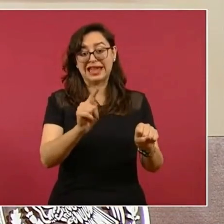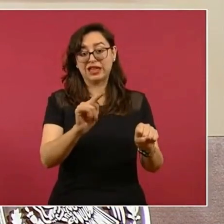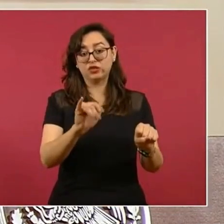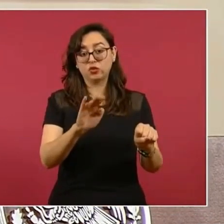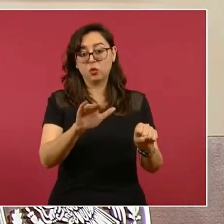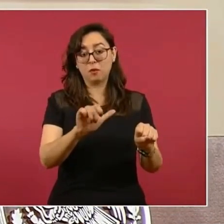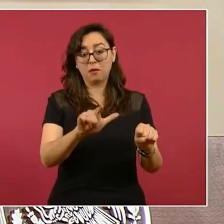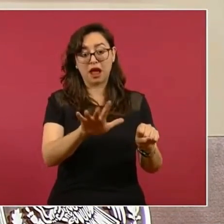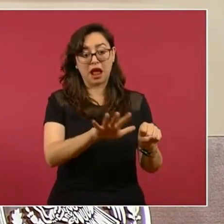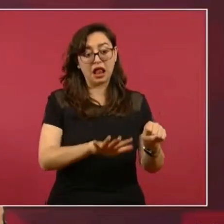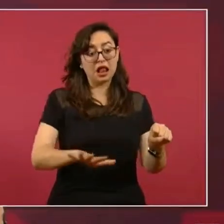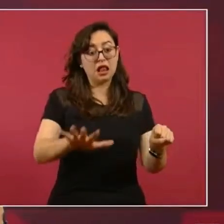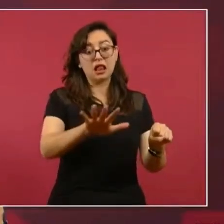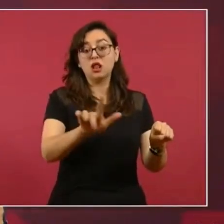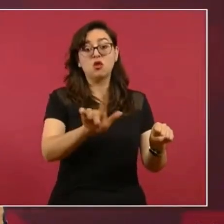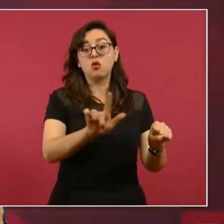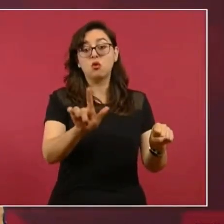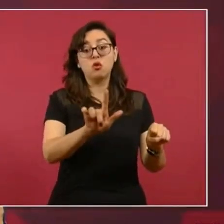Que es el municipio.